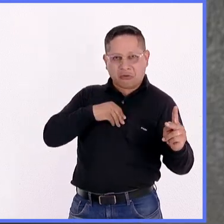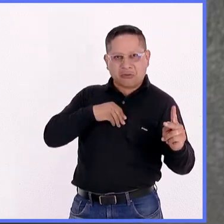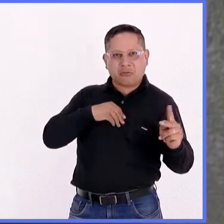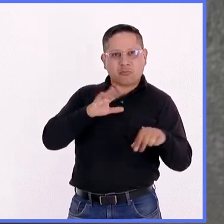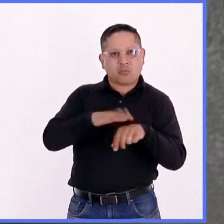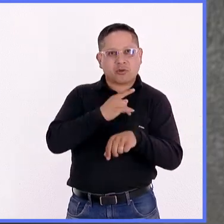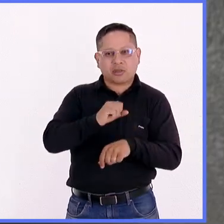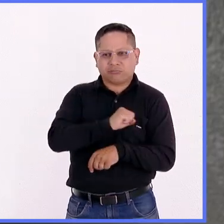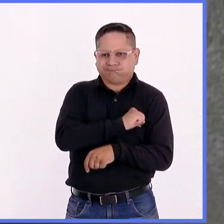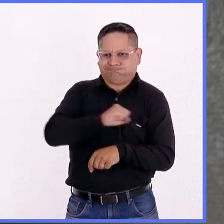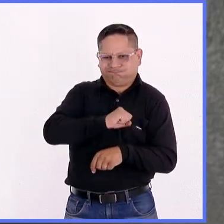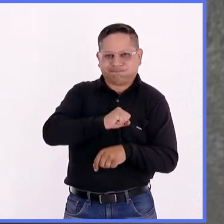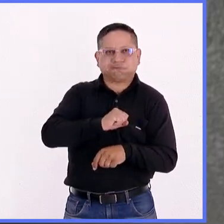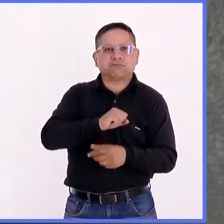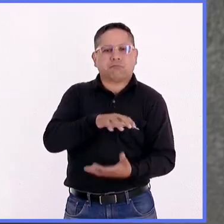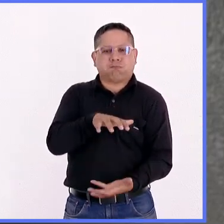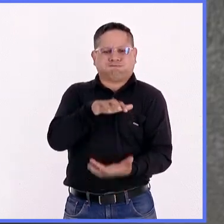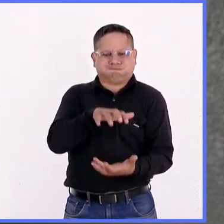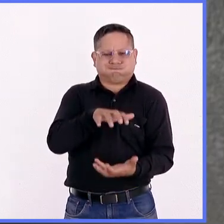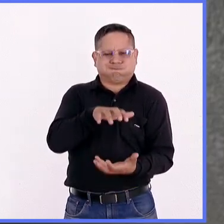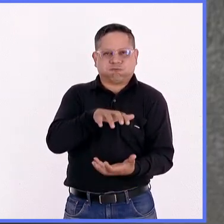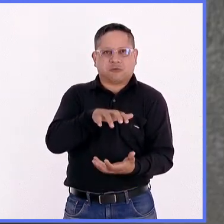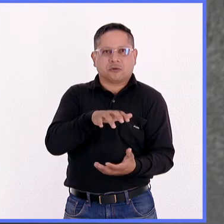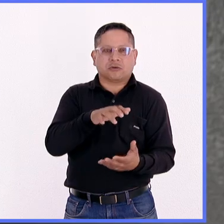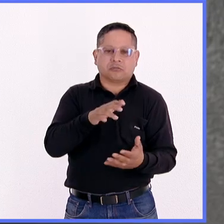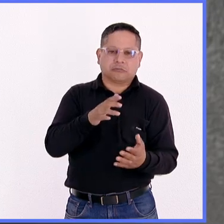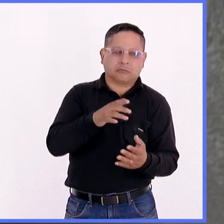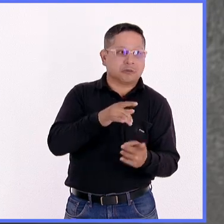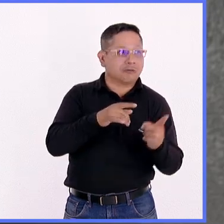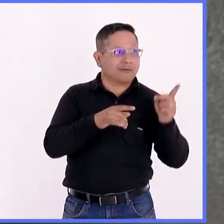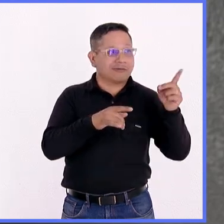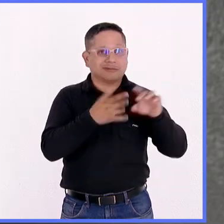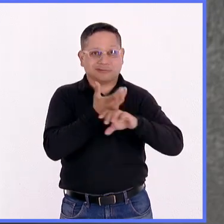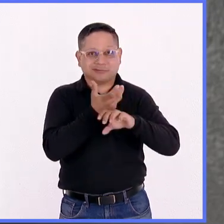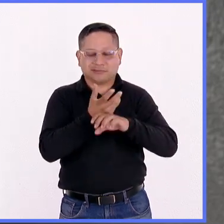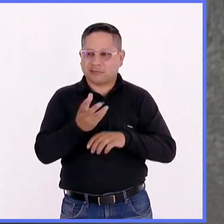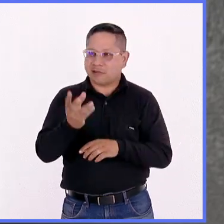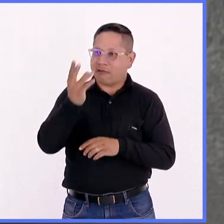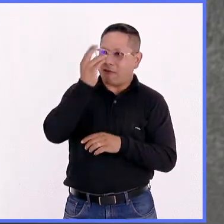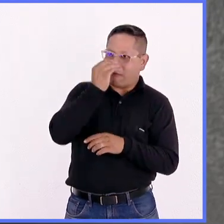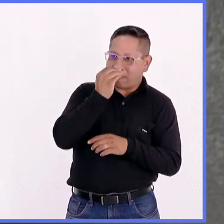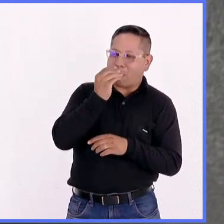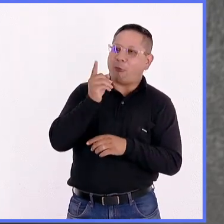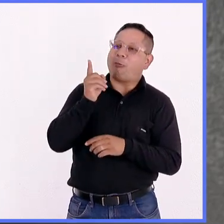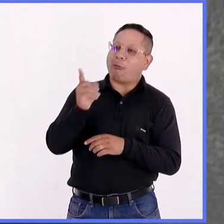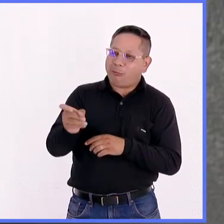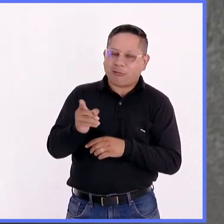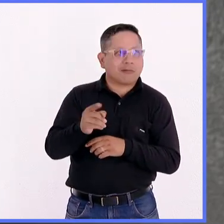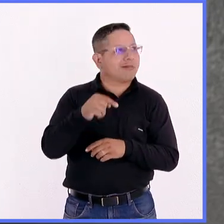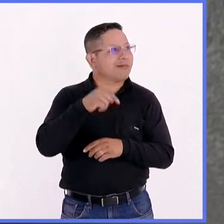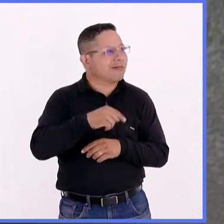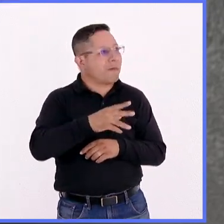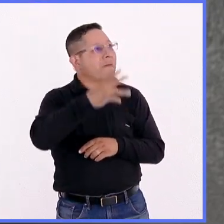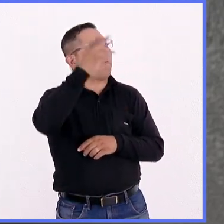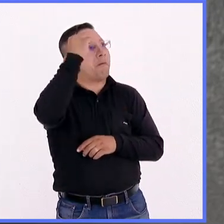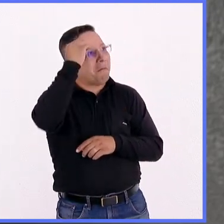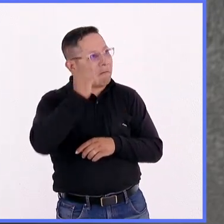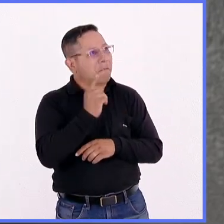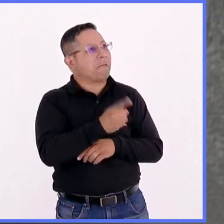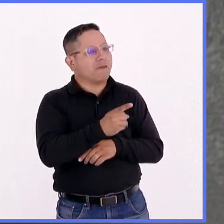mecanismos por cambios de presión. Entonces, tanto aprendieron ellos como nosotros, como en cada misión,